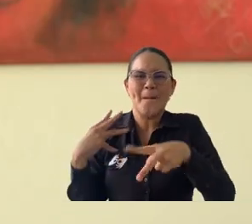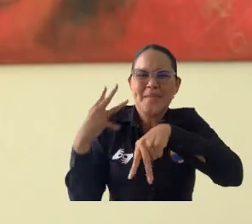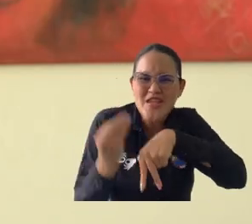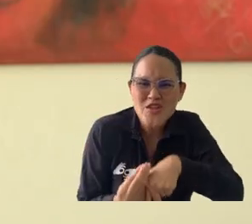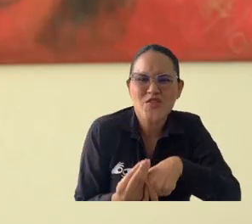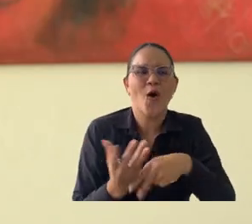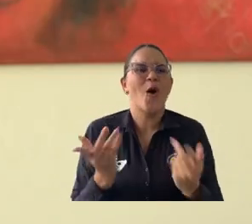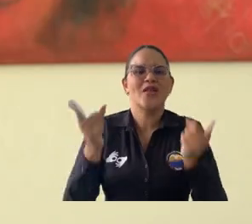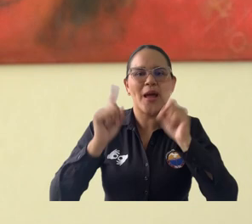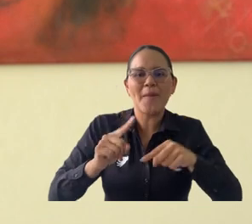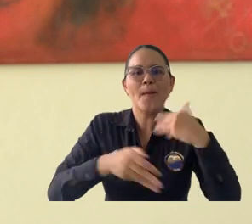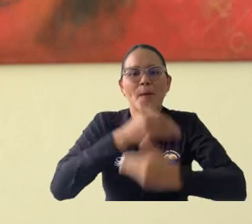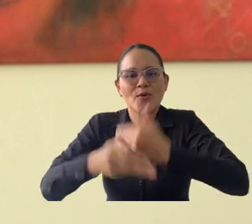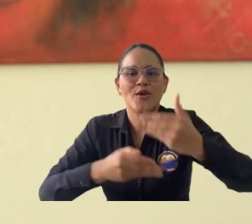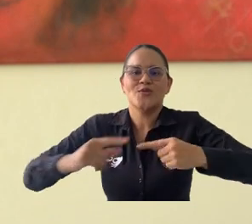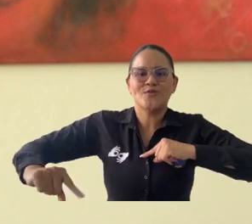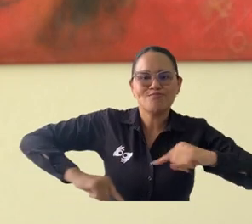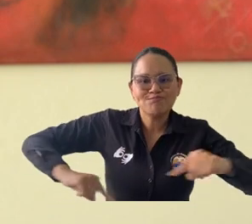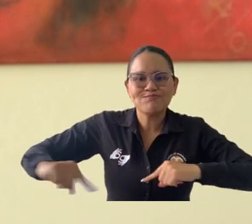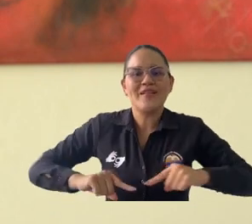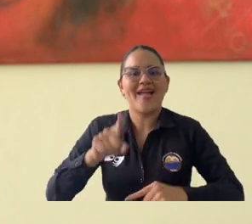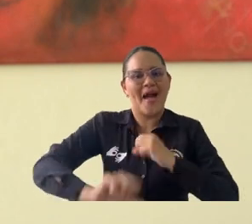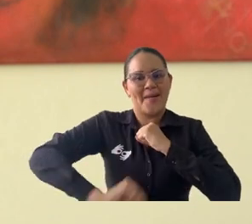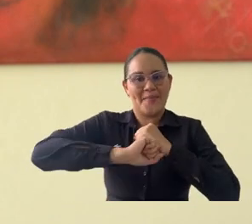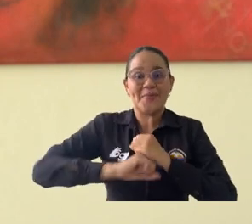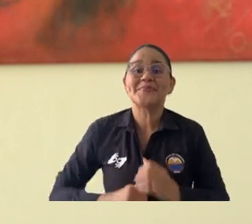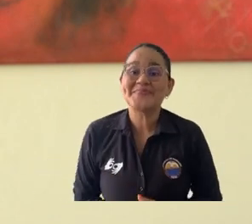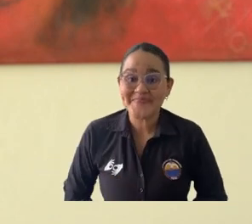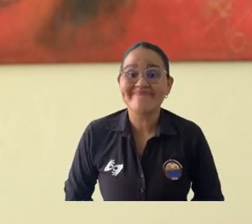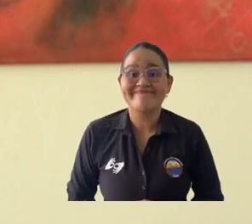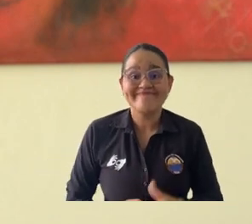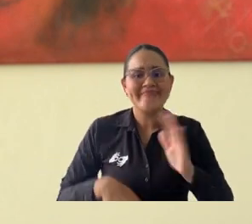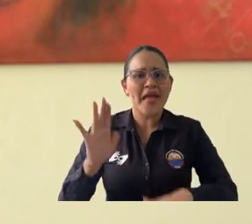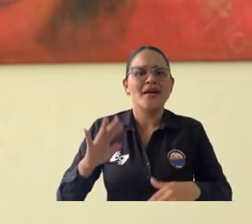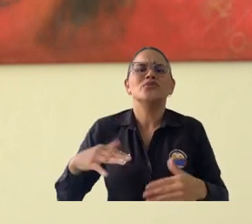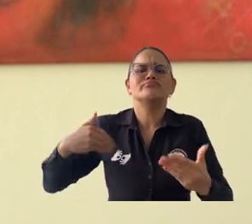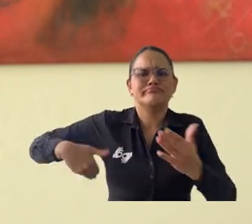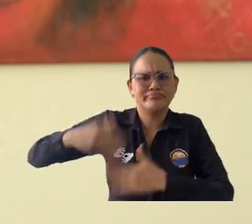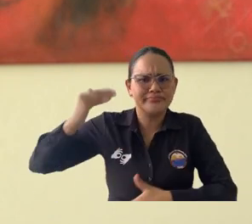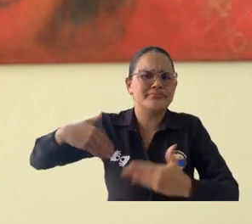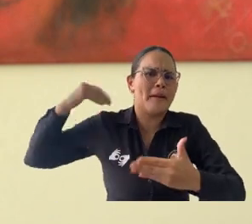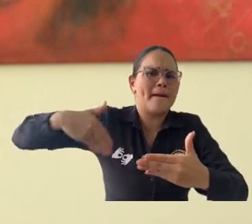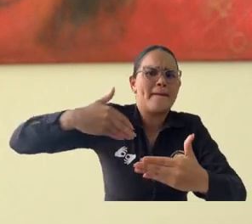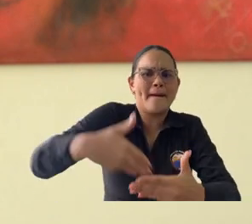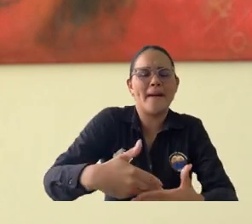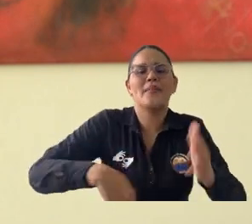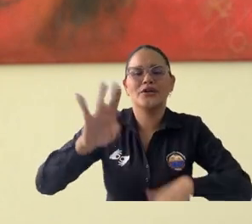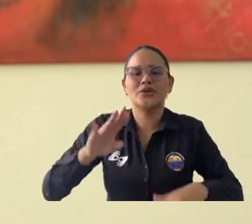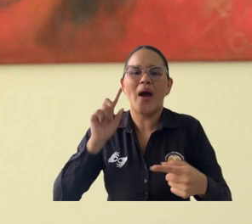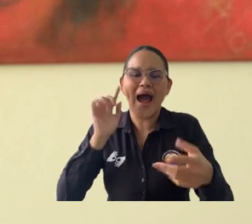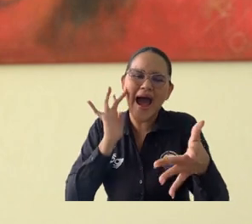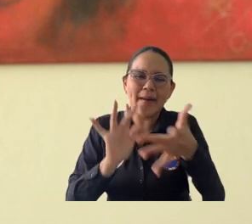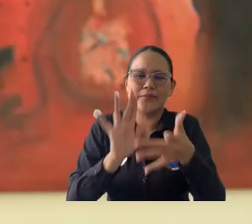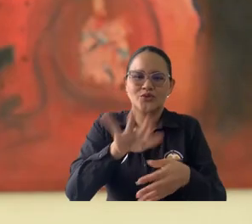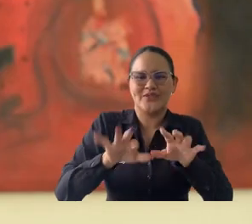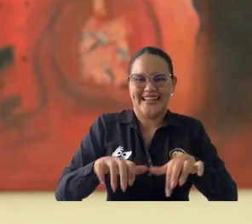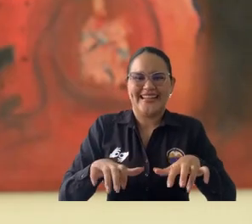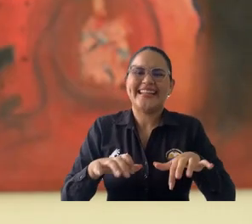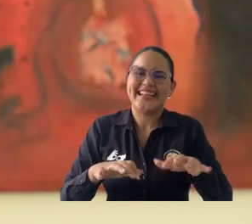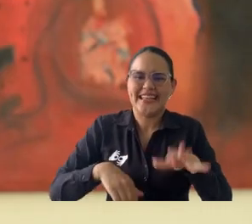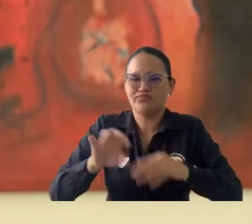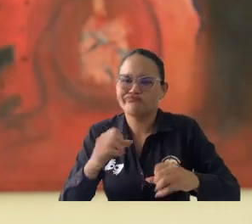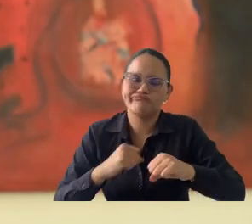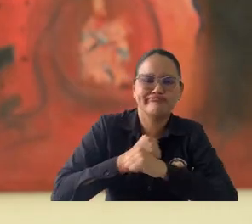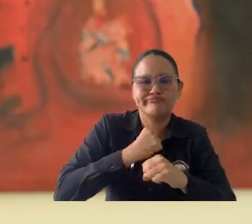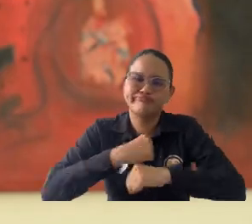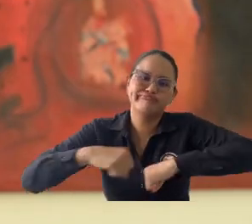la Universidad del Magdalena, nos ha apoyado en todos los procesos misionales de la red y en todos los procesos administrativos. A toda